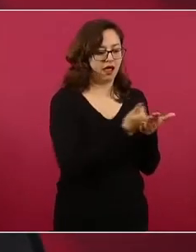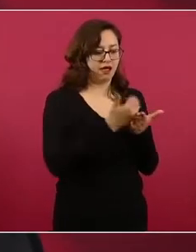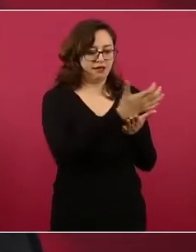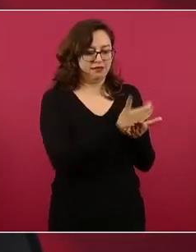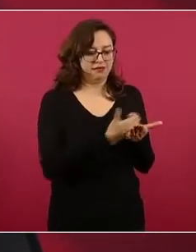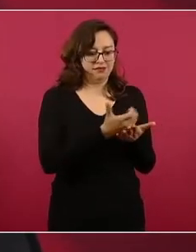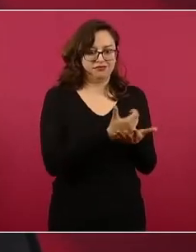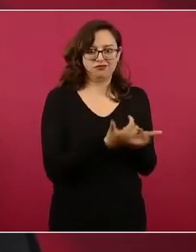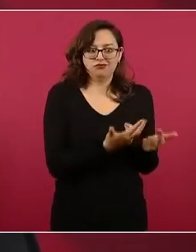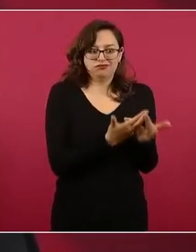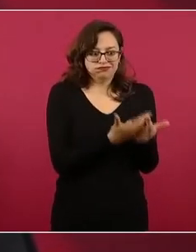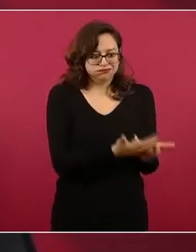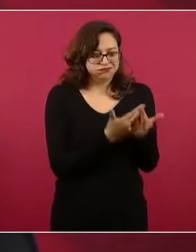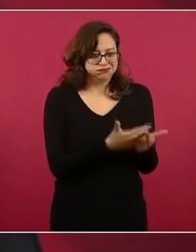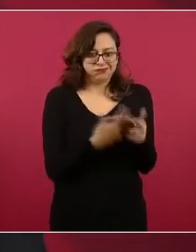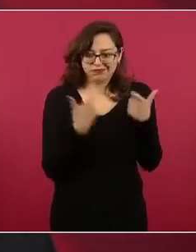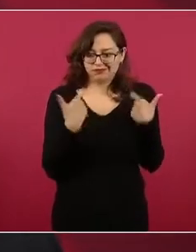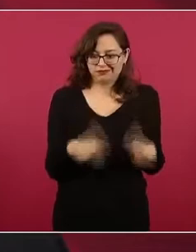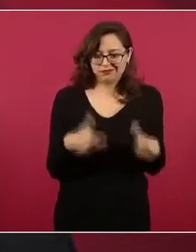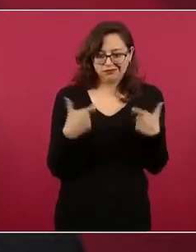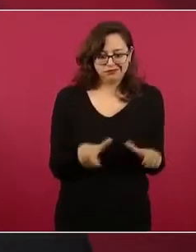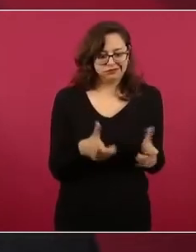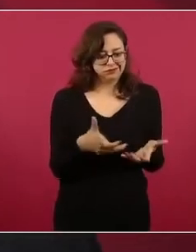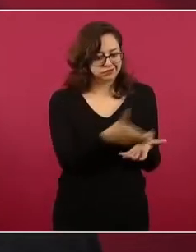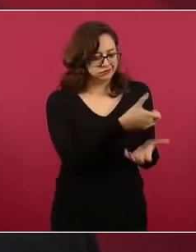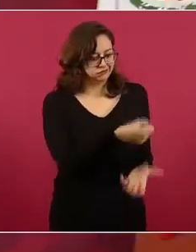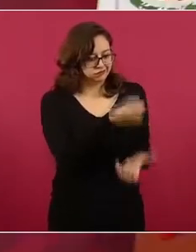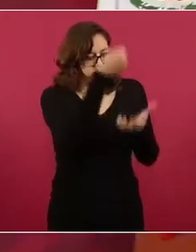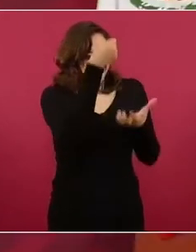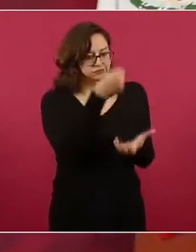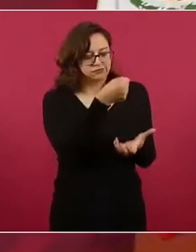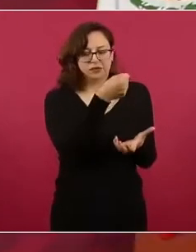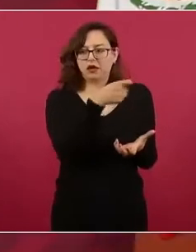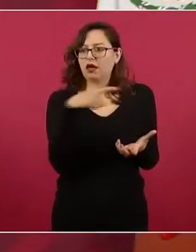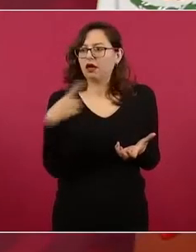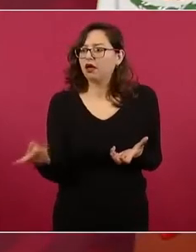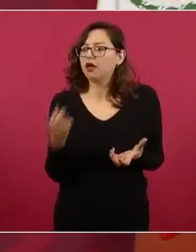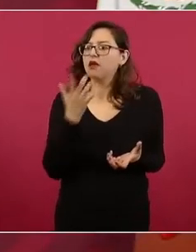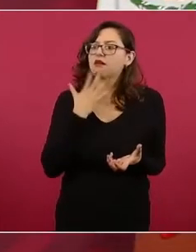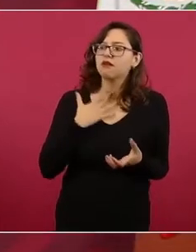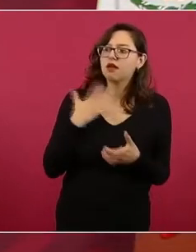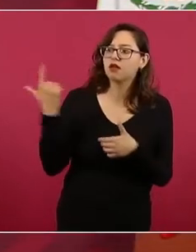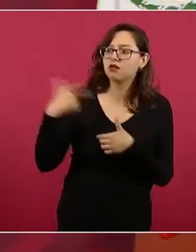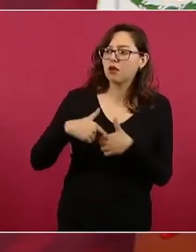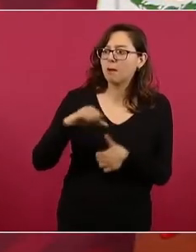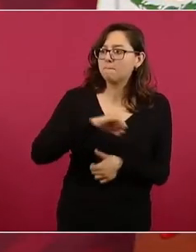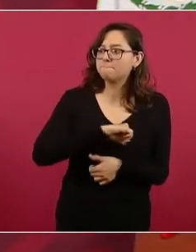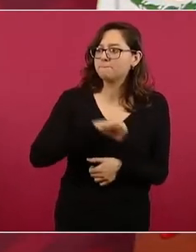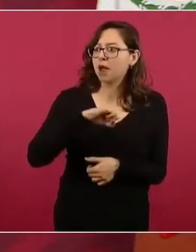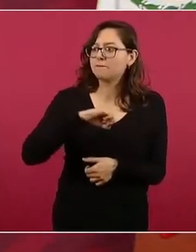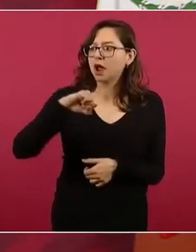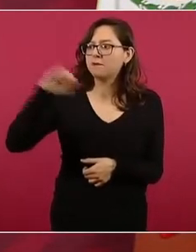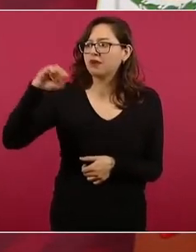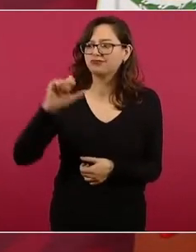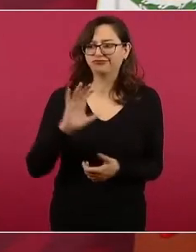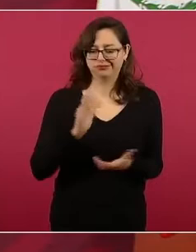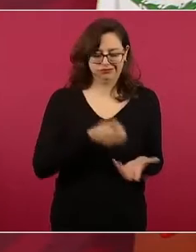para que no aumente el precio de las gasolinas y al mismo tiempo